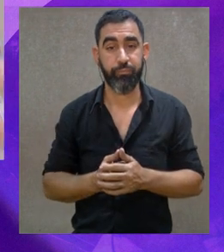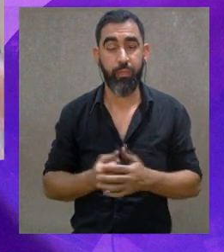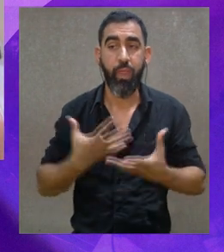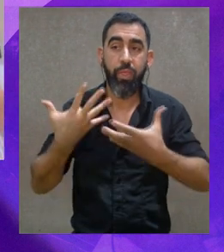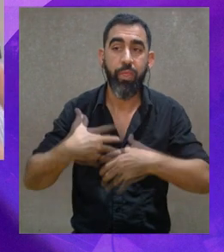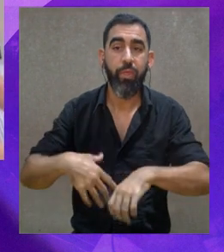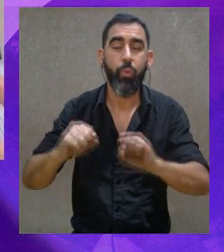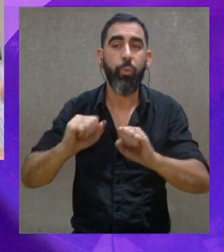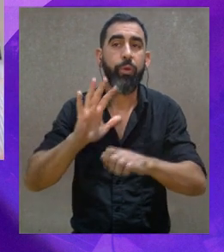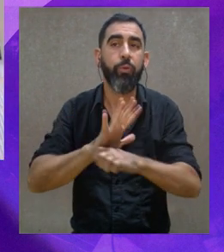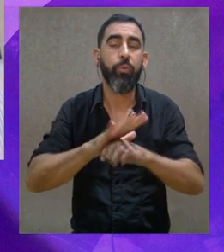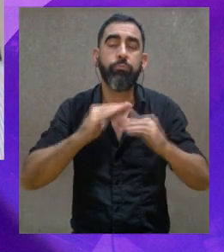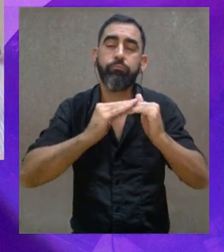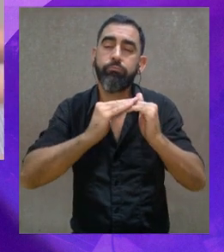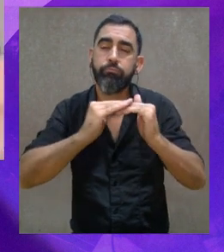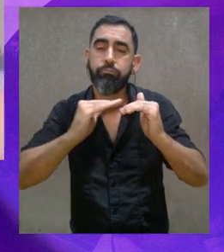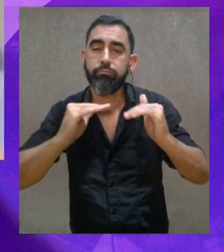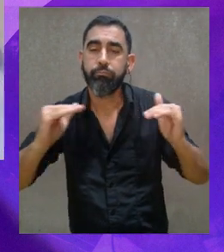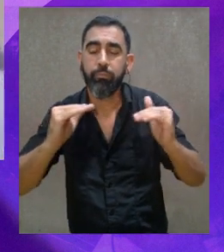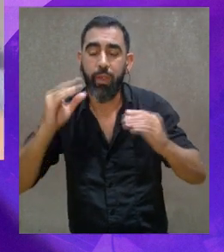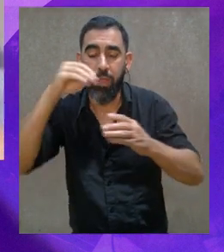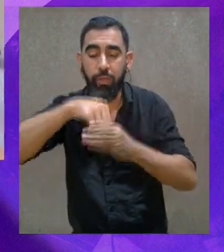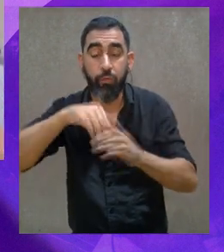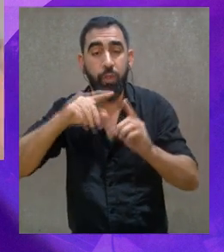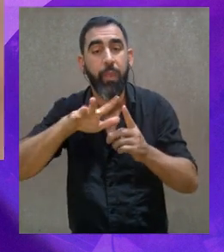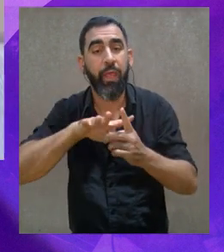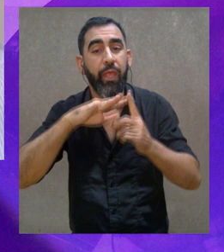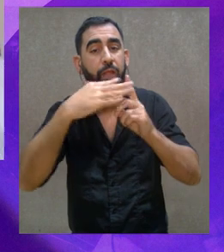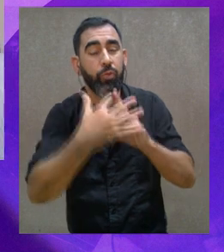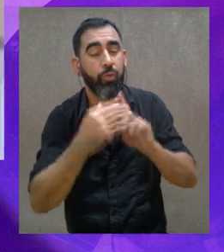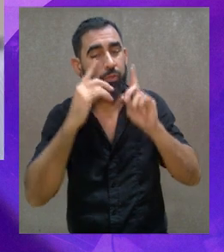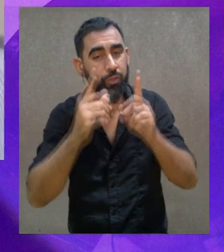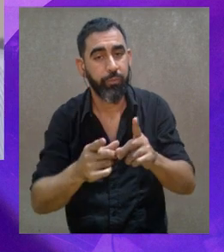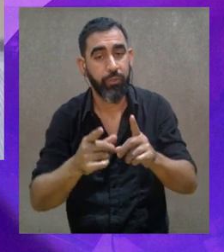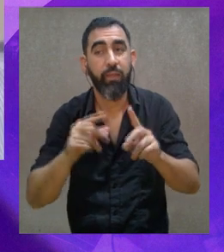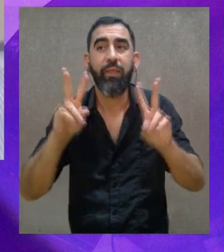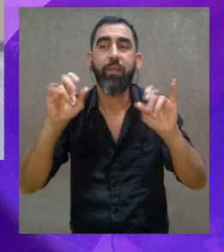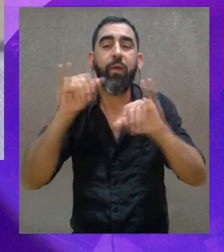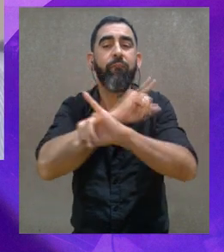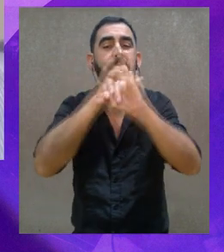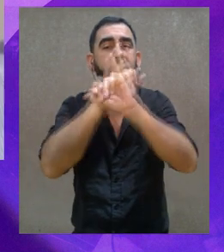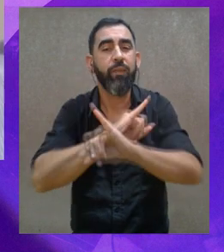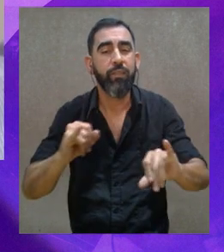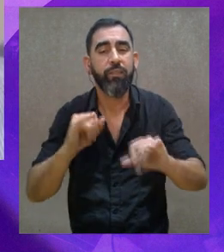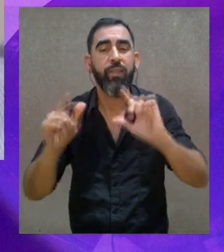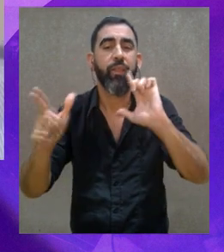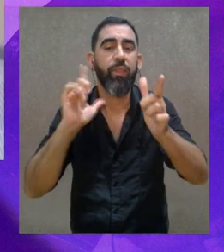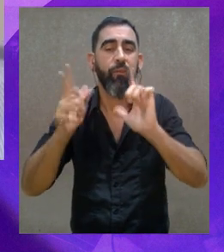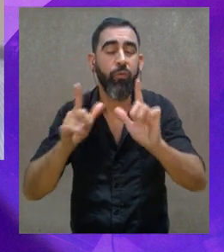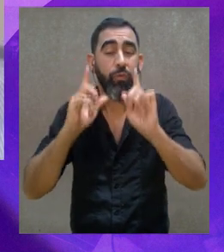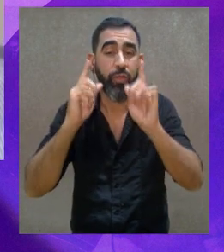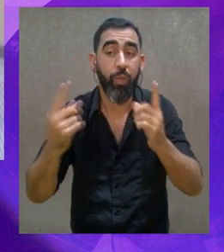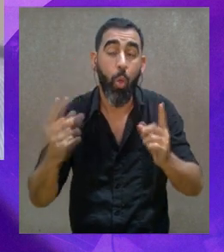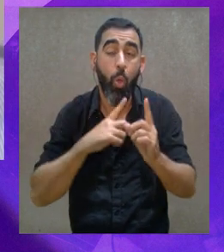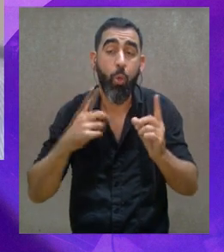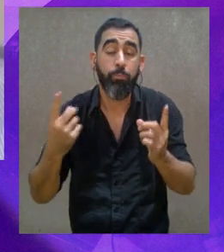esa como armonía, ¿no? Desde lo musical, pero también con su entorno. Y esos lugares de felicidad, o de